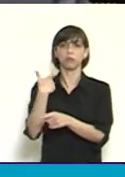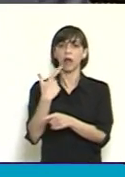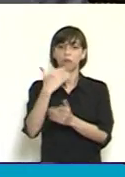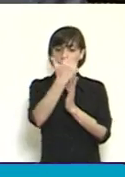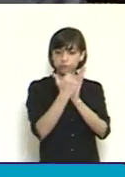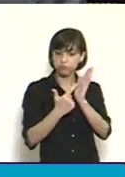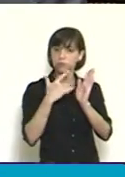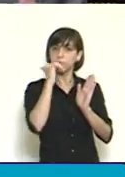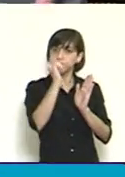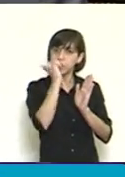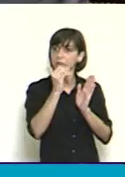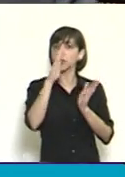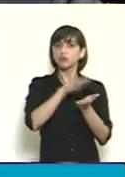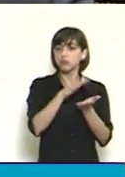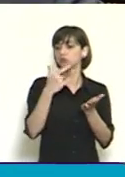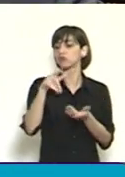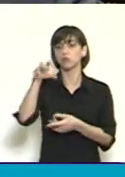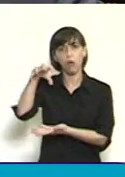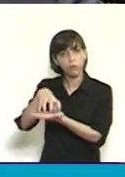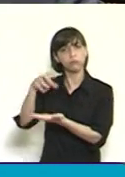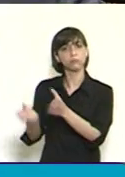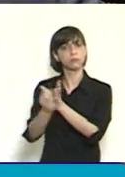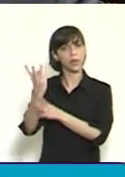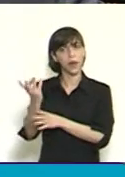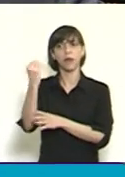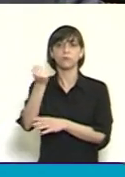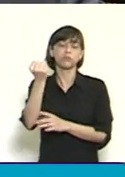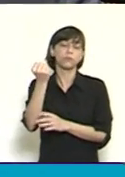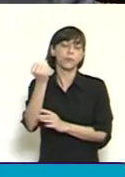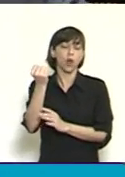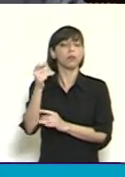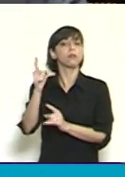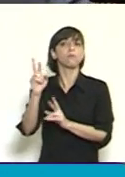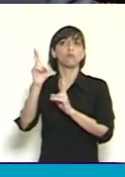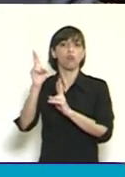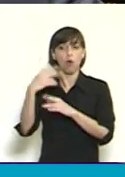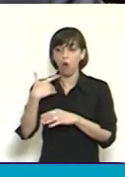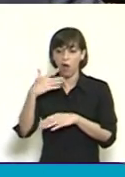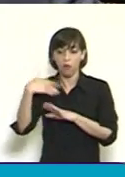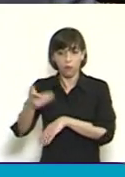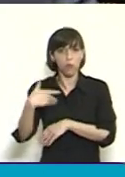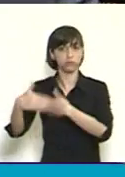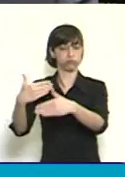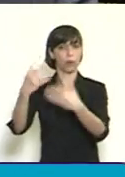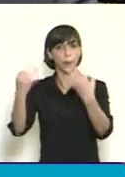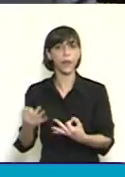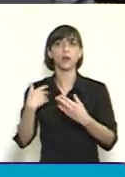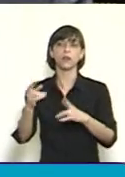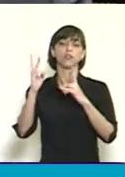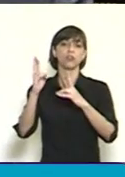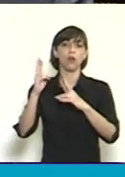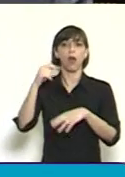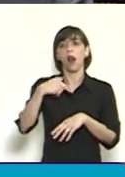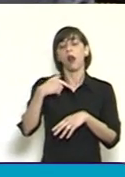esperemos que sea receptado en el propio funcionamiento del organismo y esperemos, Presidenta, que nunca más tengamos que demorar una